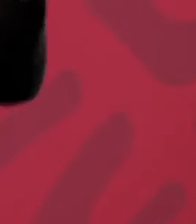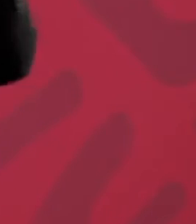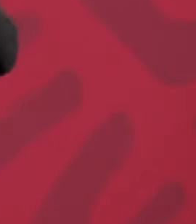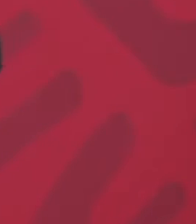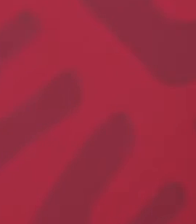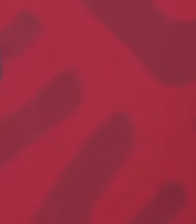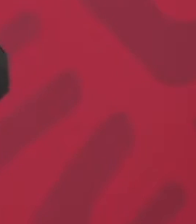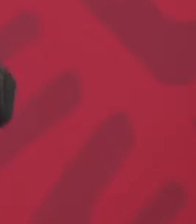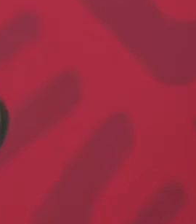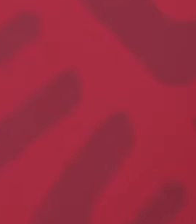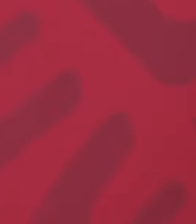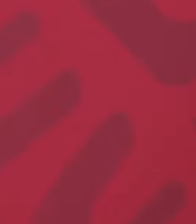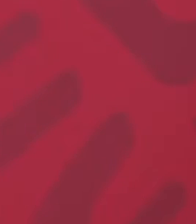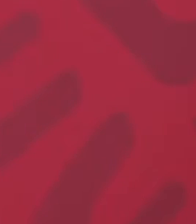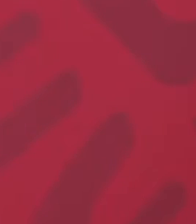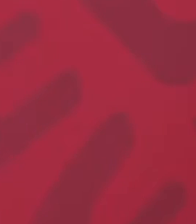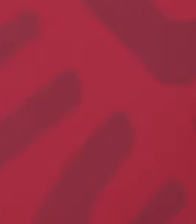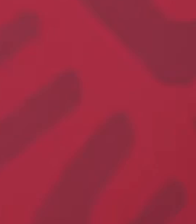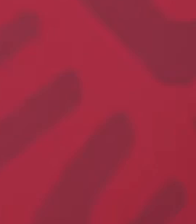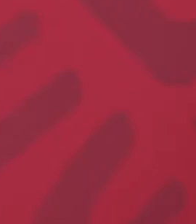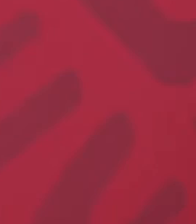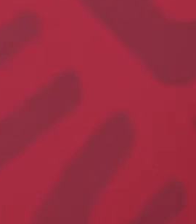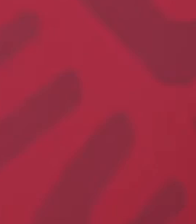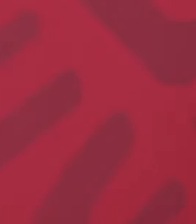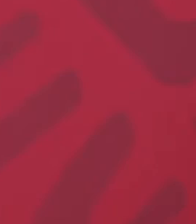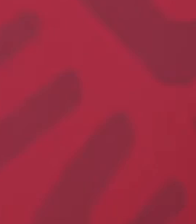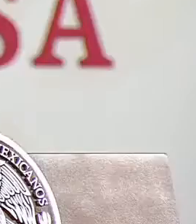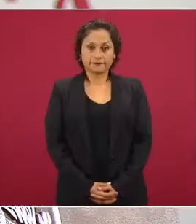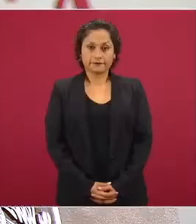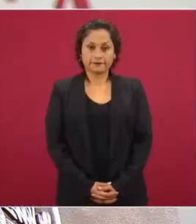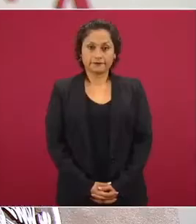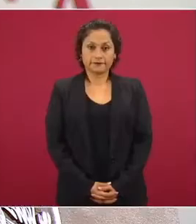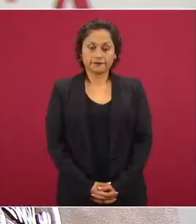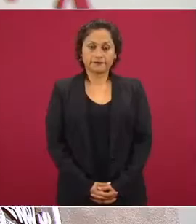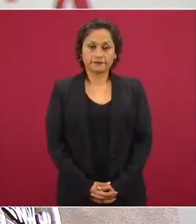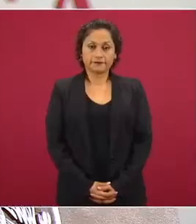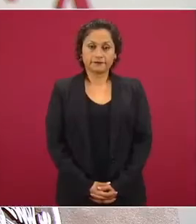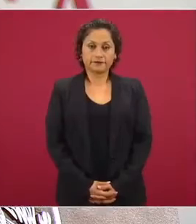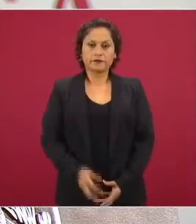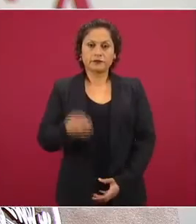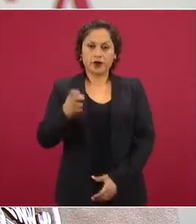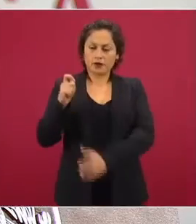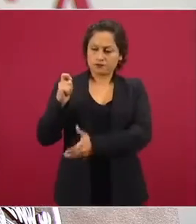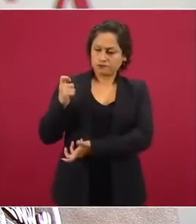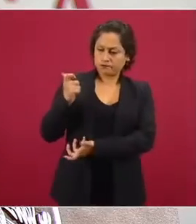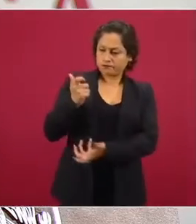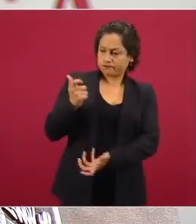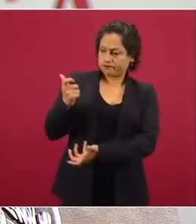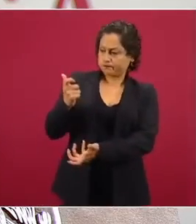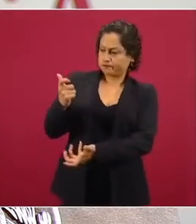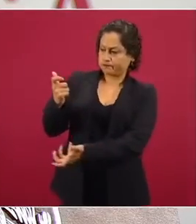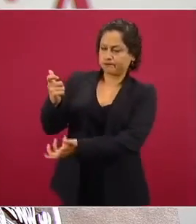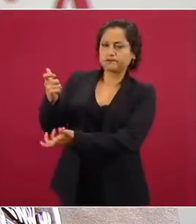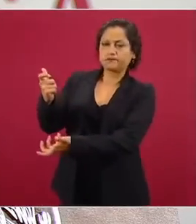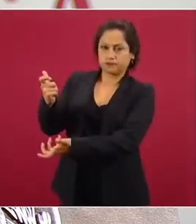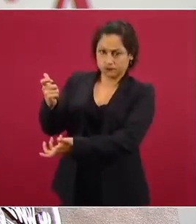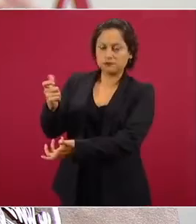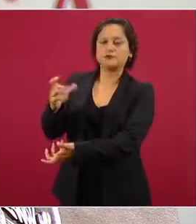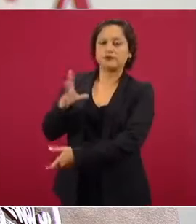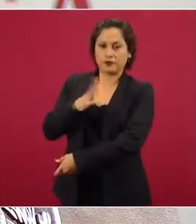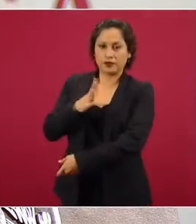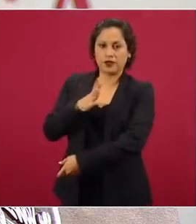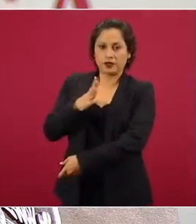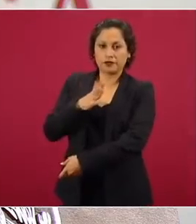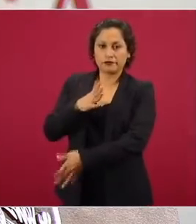la Secretaría de Bienestar, o todos, y hay recursos para eso. No hay